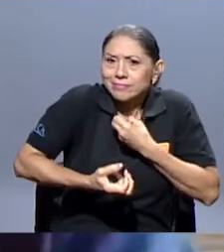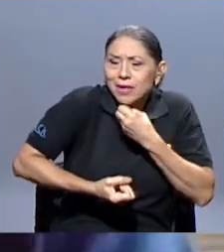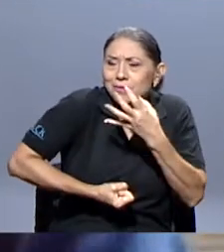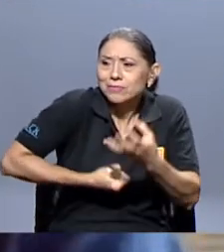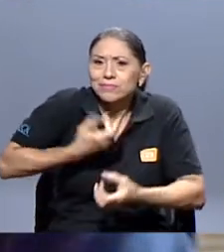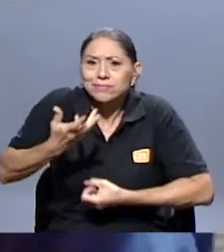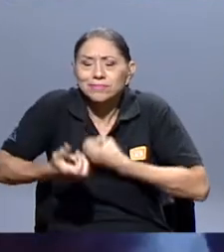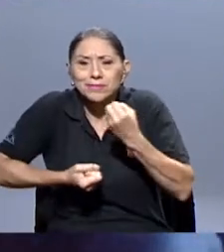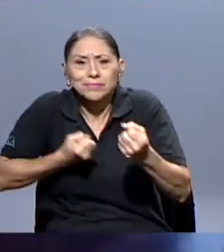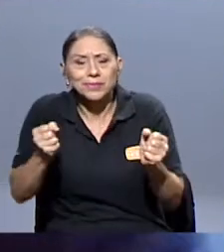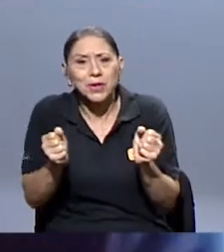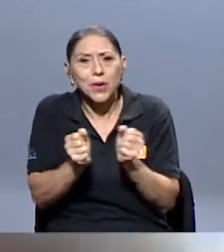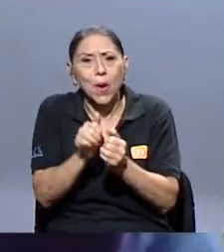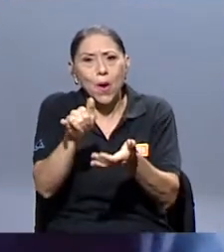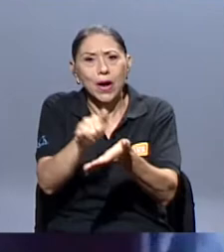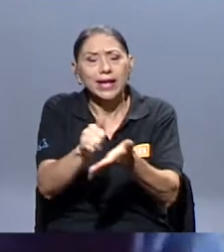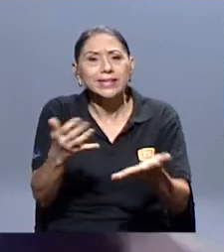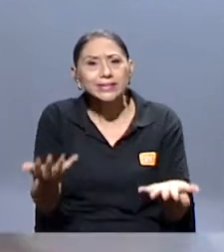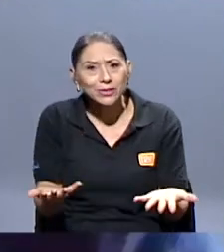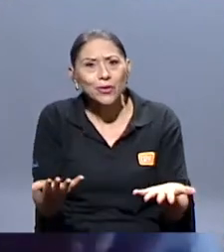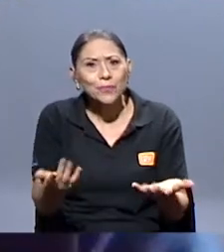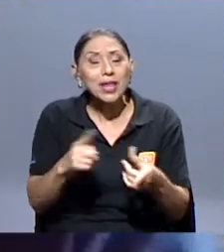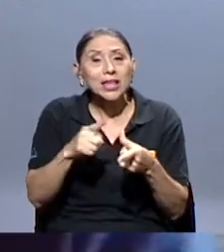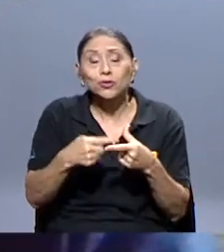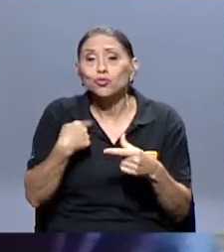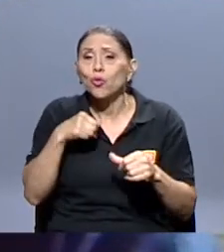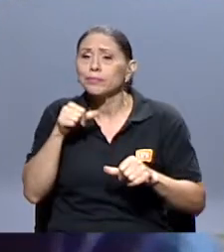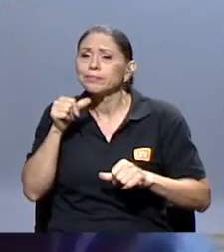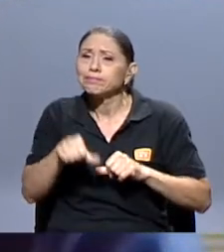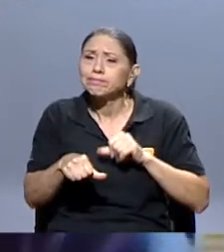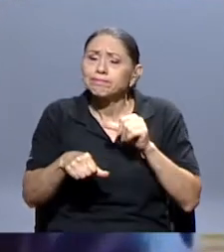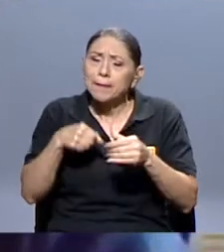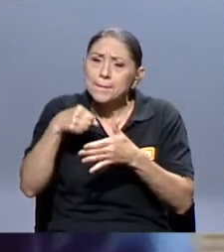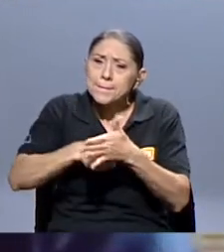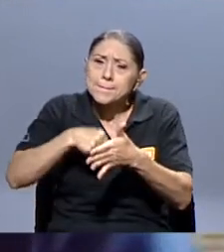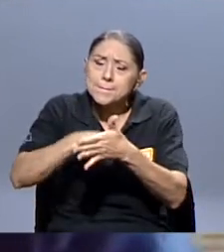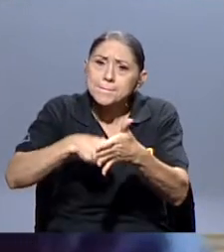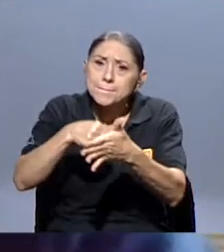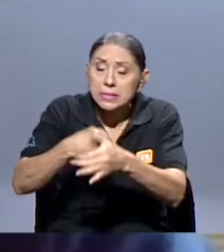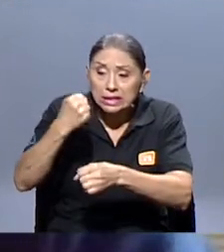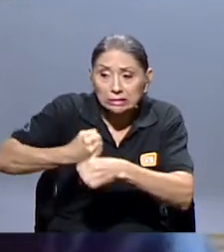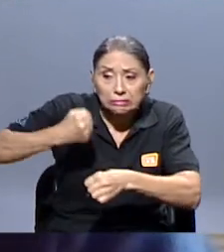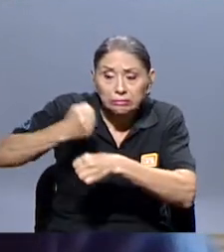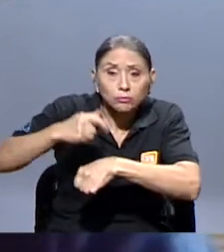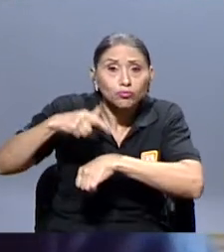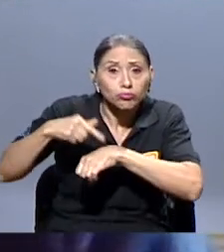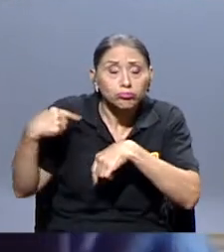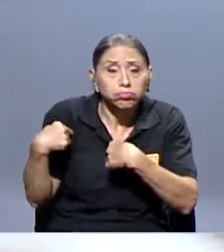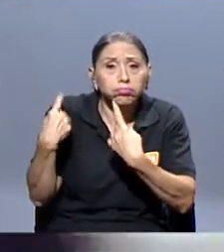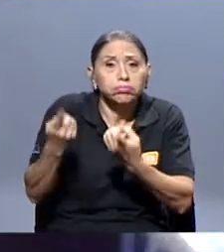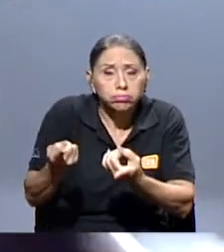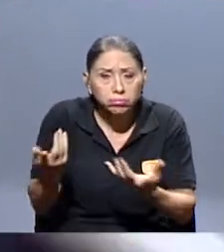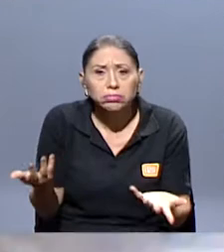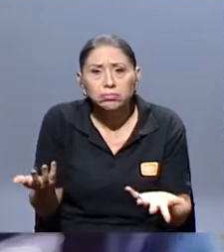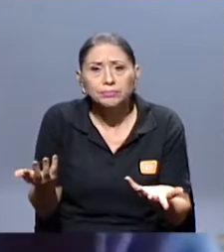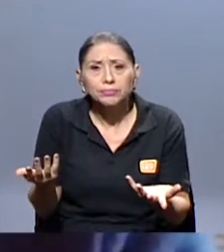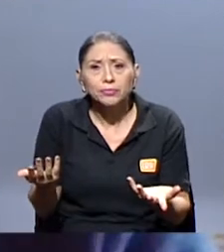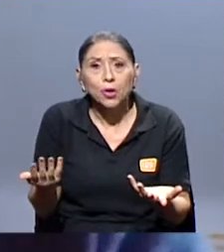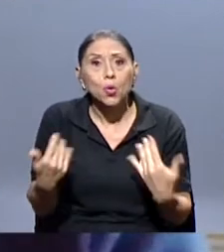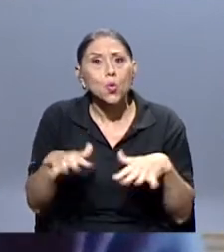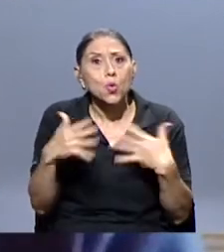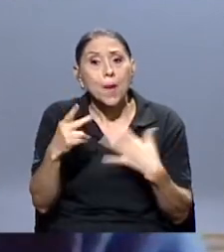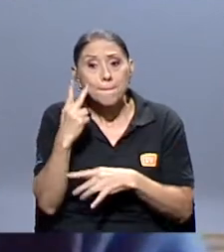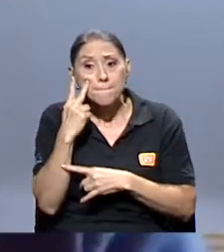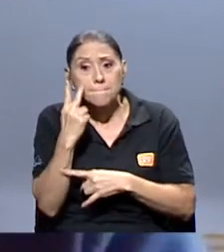esto, le he metido empeño y le he metido mucho tiempo. Entonces ver todo ese